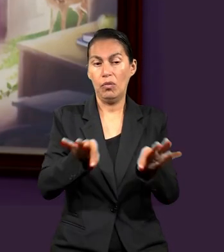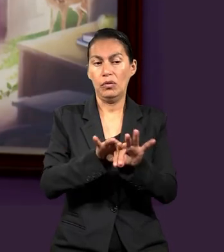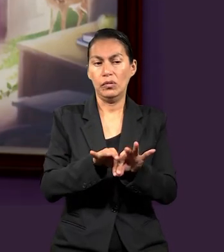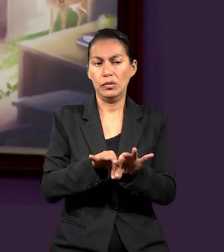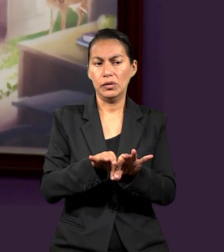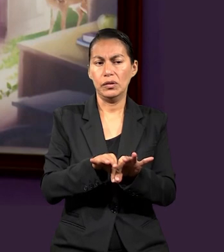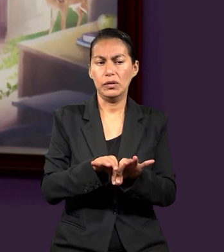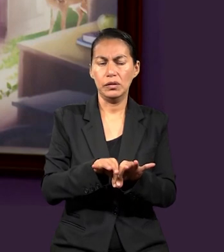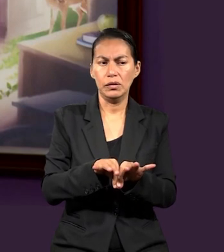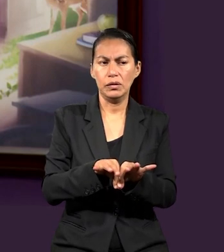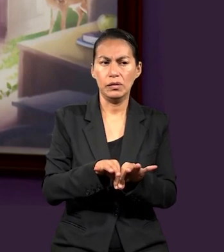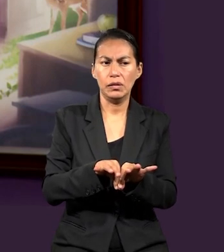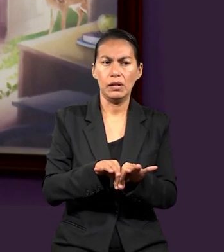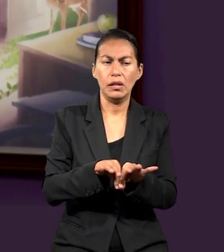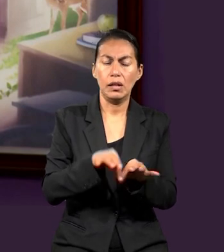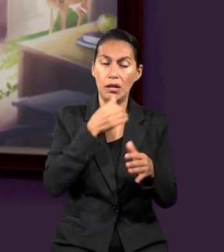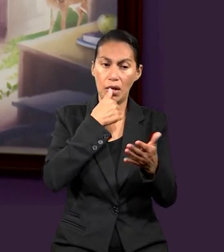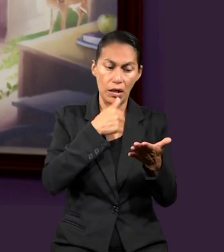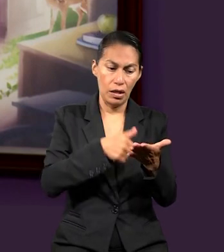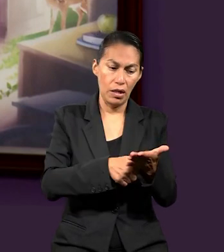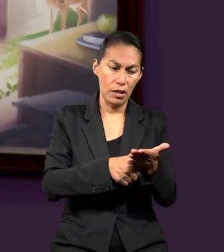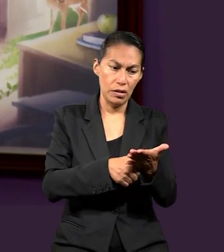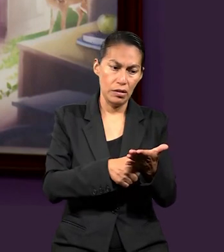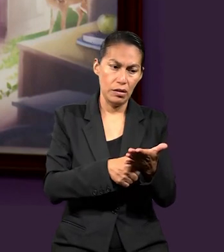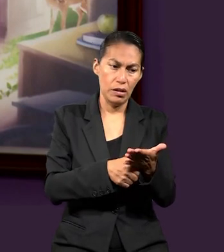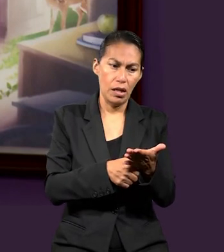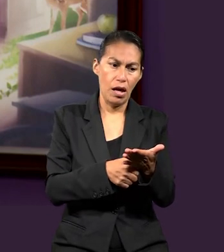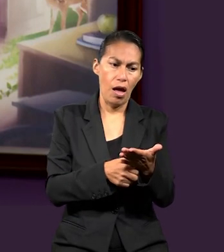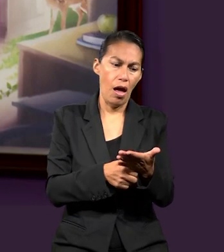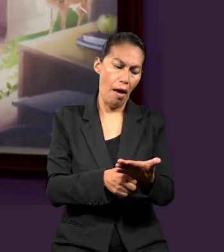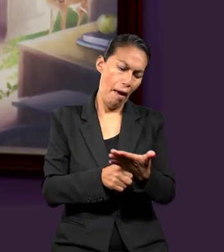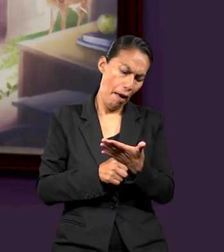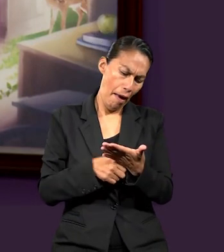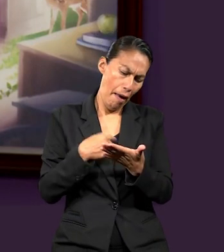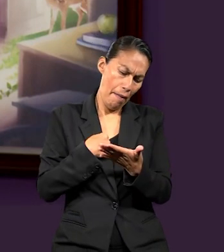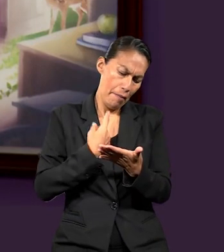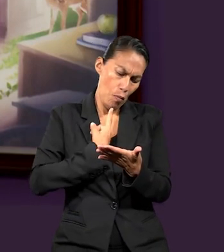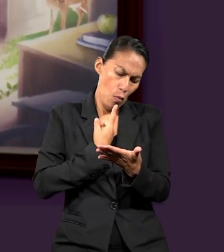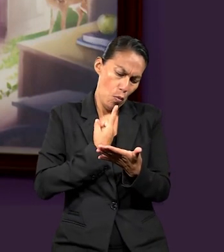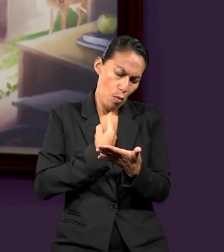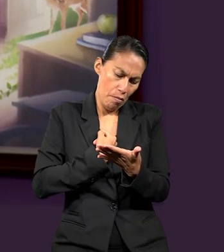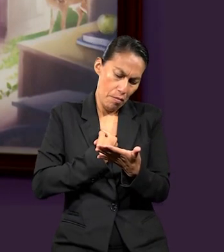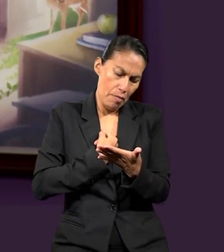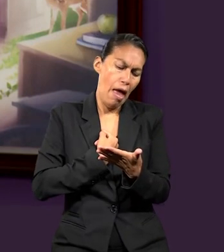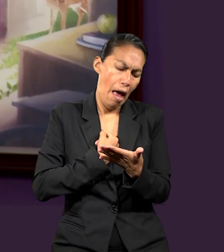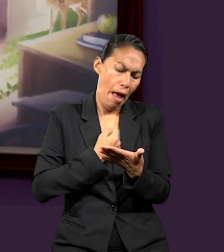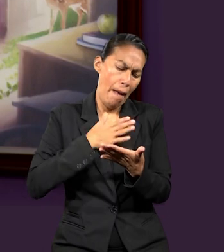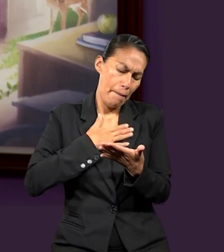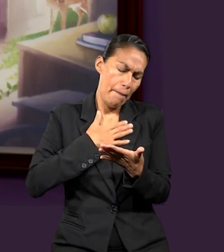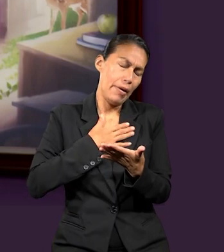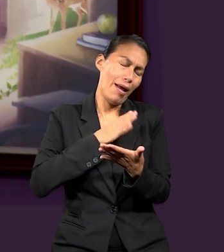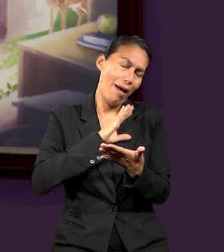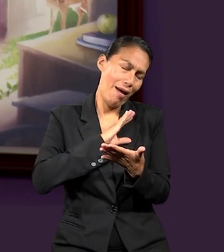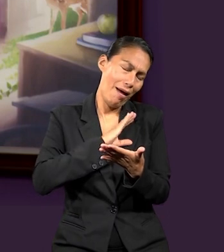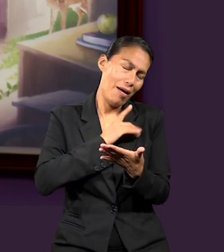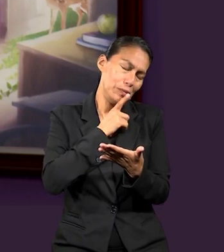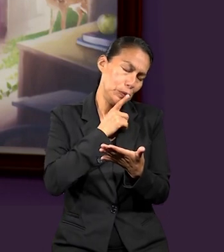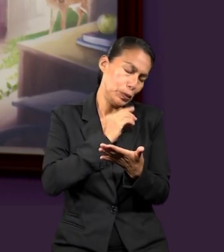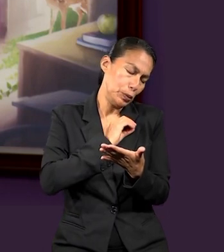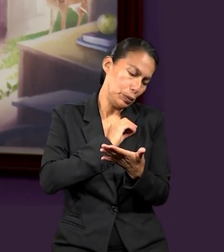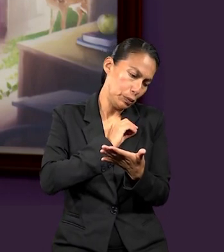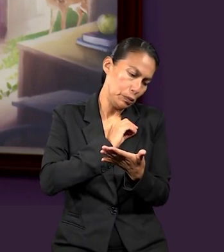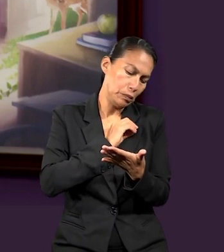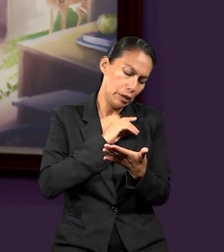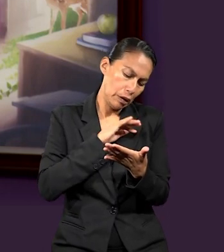carta que él estaba escribiendo se leyera de manera pública. No fuera una cosa así de mensaje personal, así de esto me lo escribió a mí